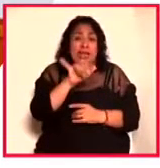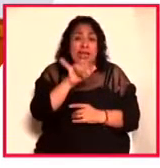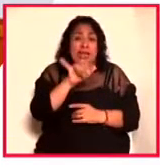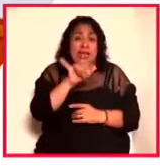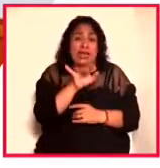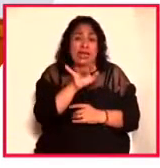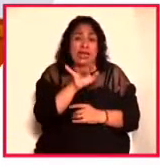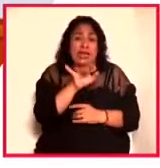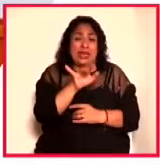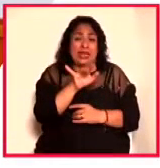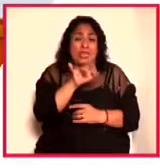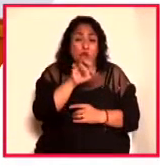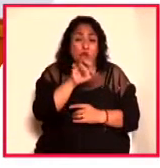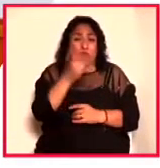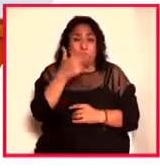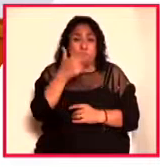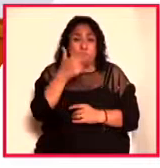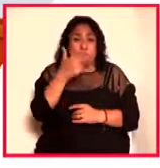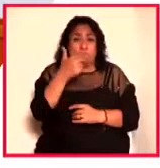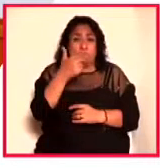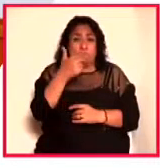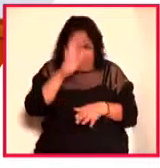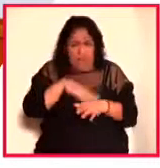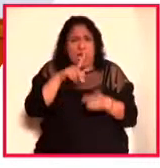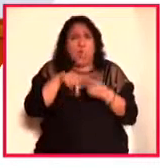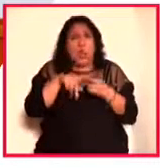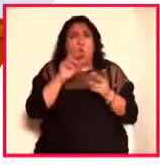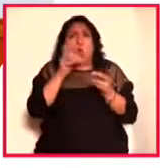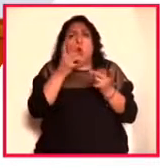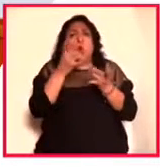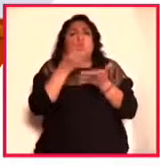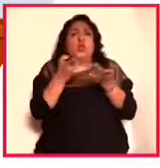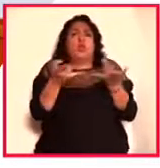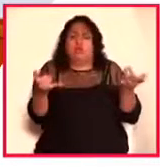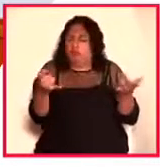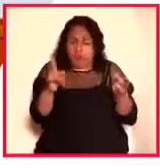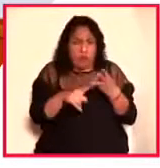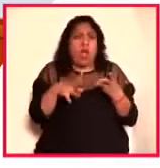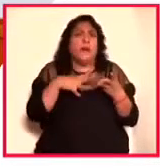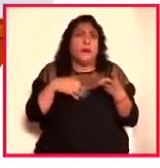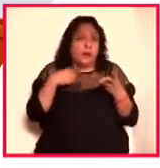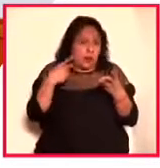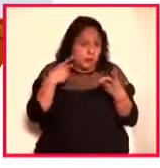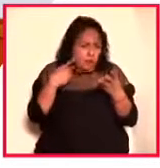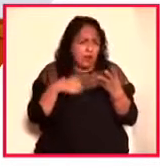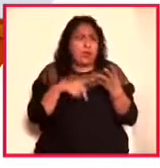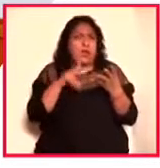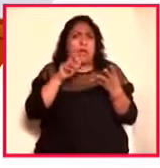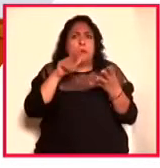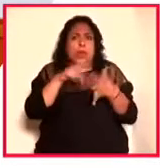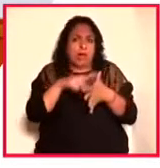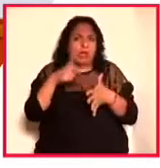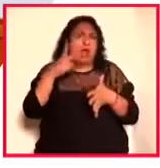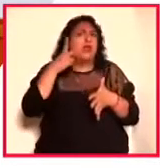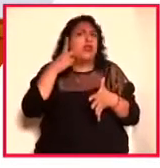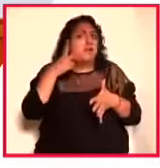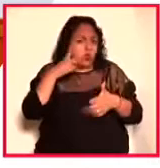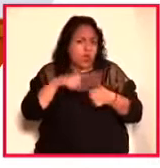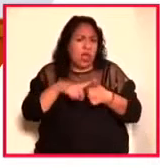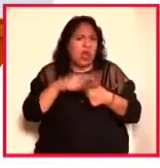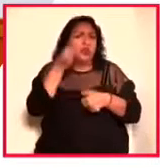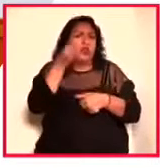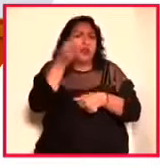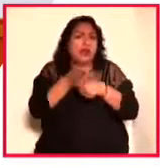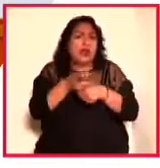mucho más que un historiador. Tuvo vida política, tuvo vida práctica, fue diputado, Fue secretario particular